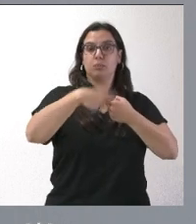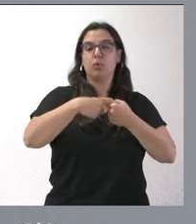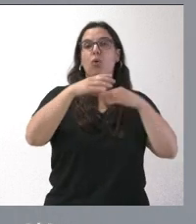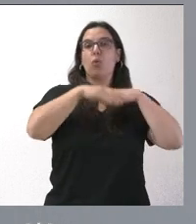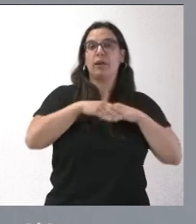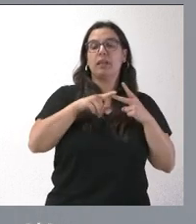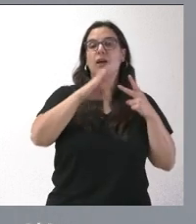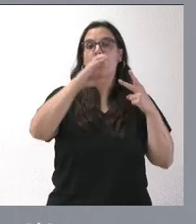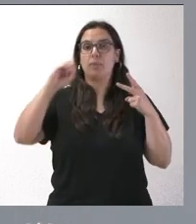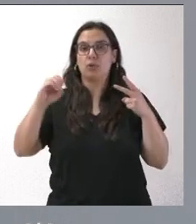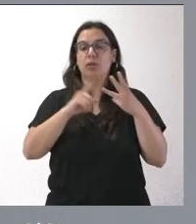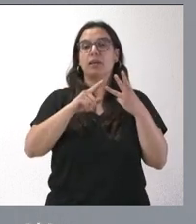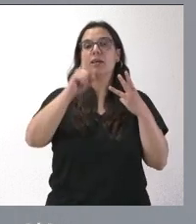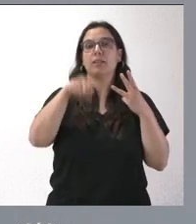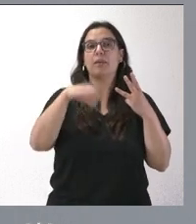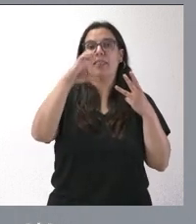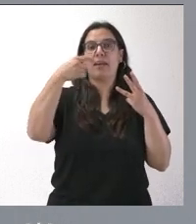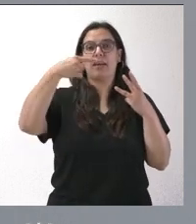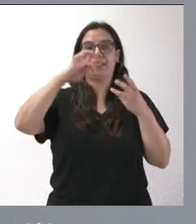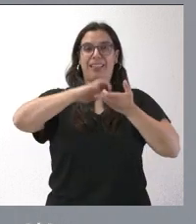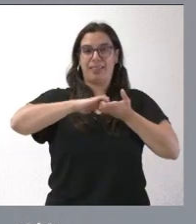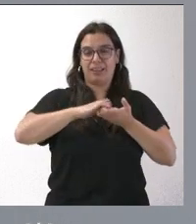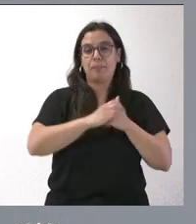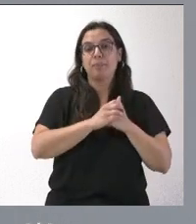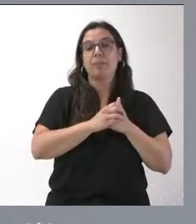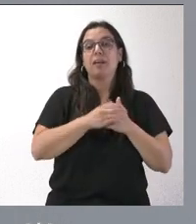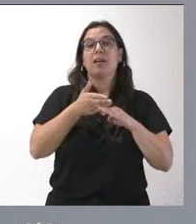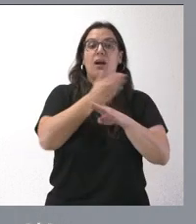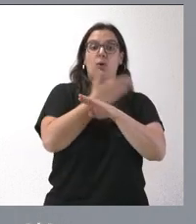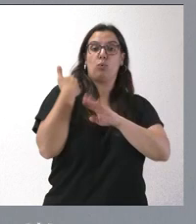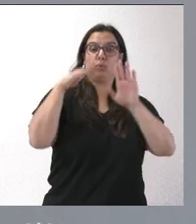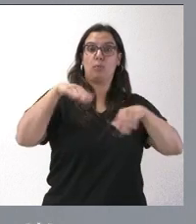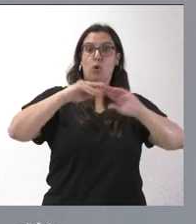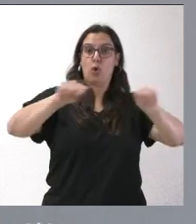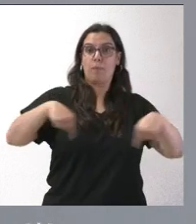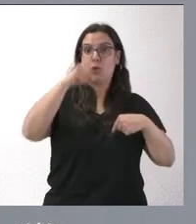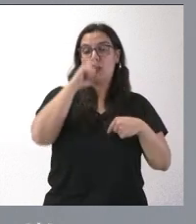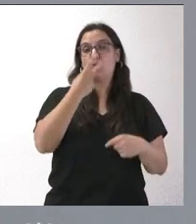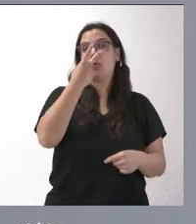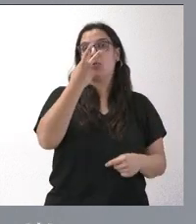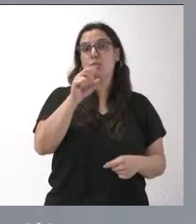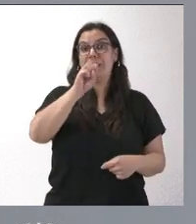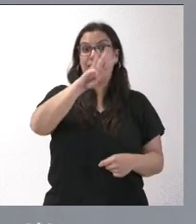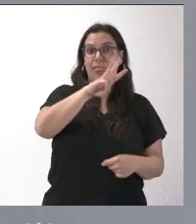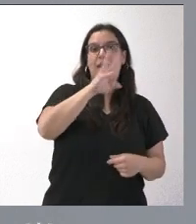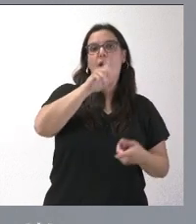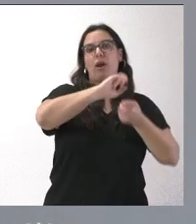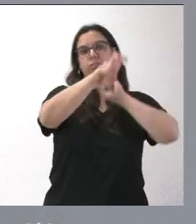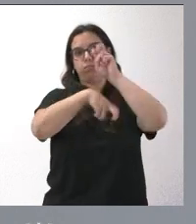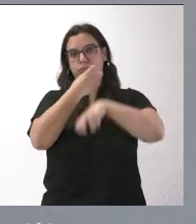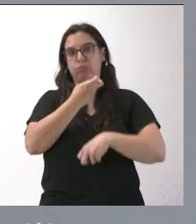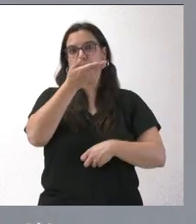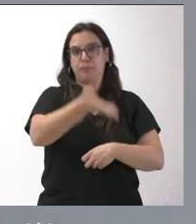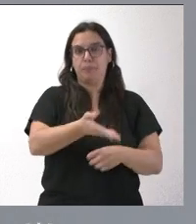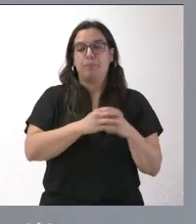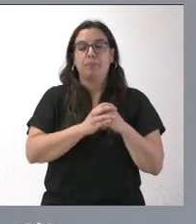comisiones obreras y la CGT. Sustituye al anterior convenio que se suscribió en el año 2013. Lo